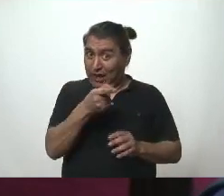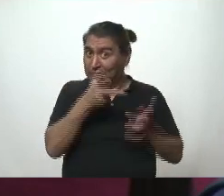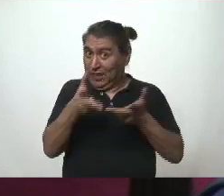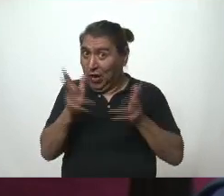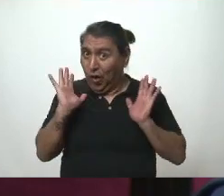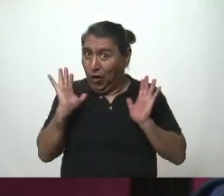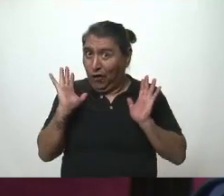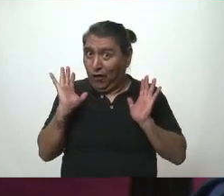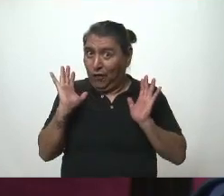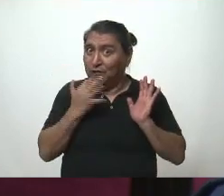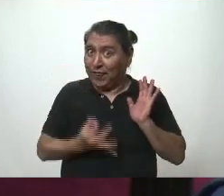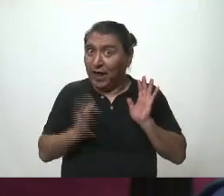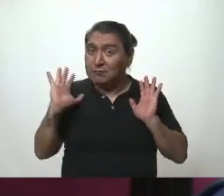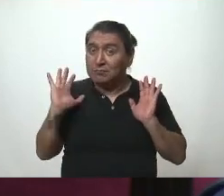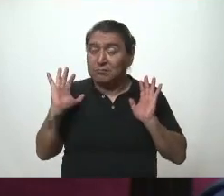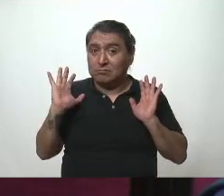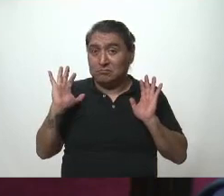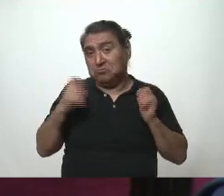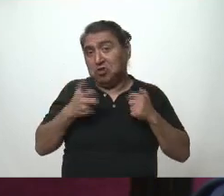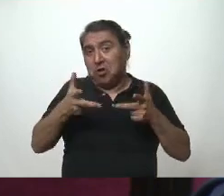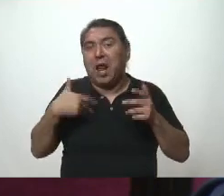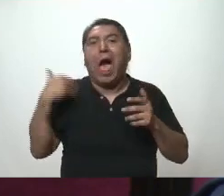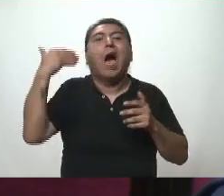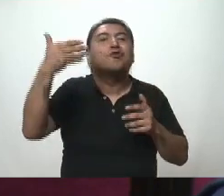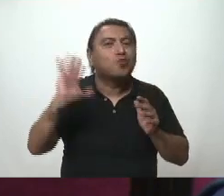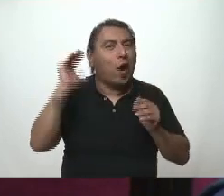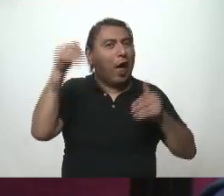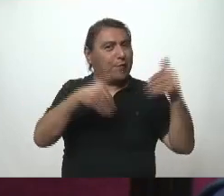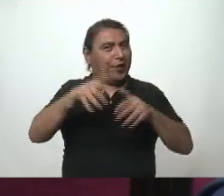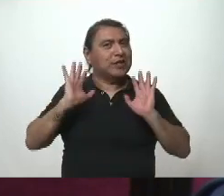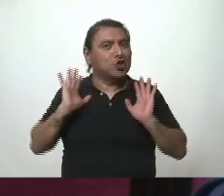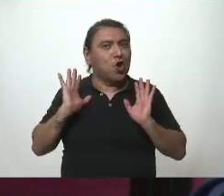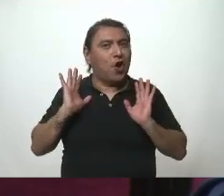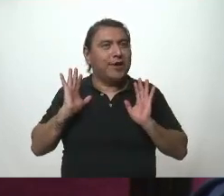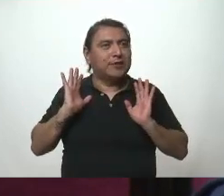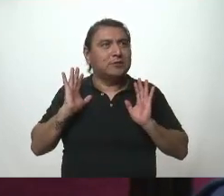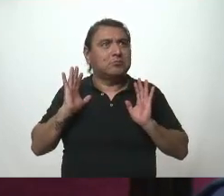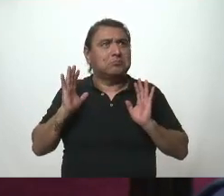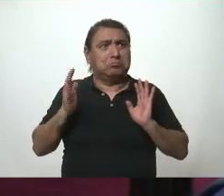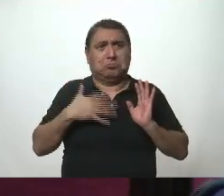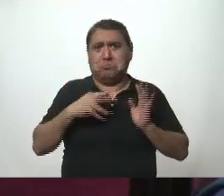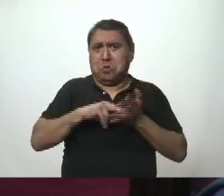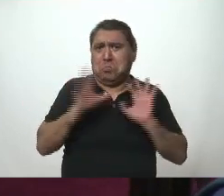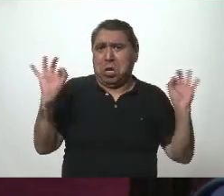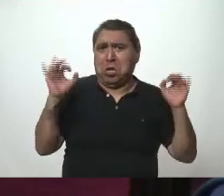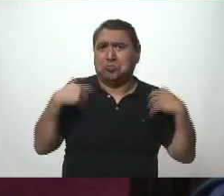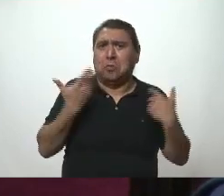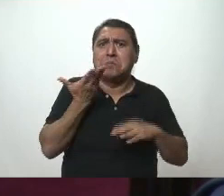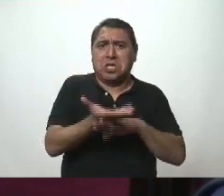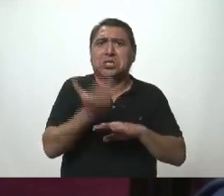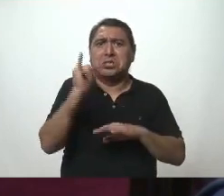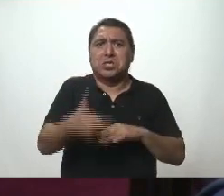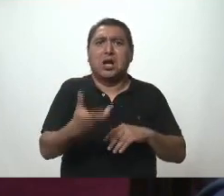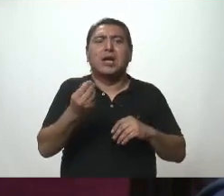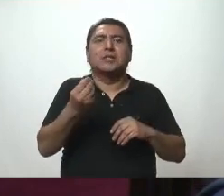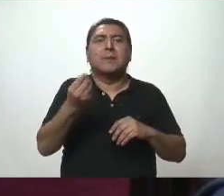Naydeno, ¿verdad? Yo digo para futuras votaciones, no tengo problema realmente, porque yo pedí justamente que se considere